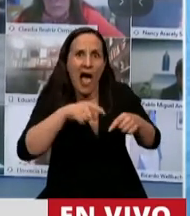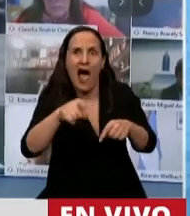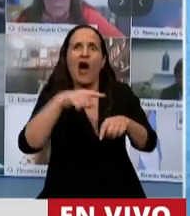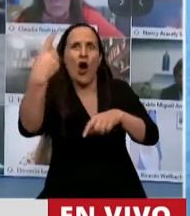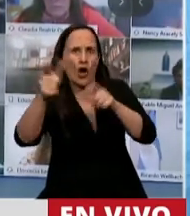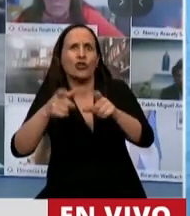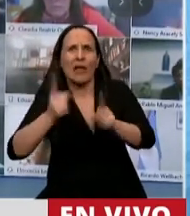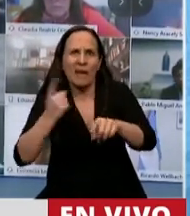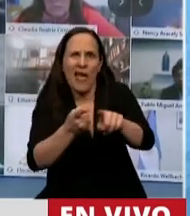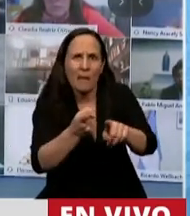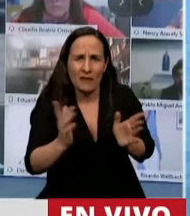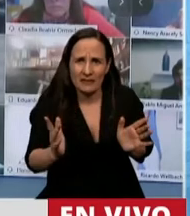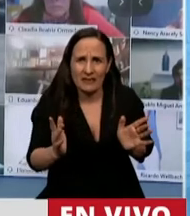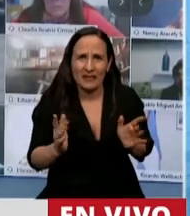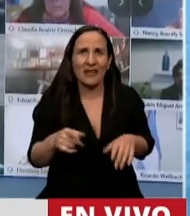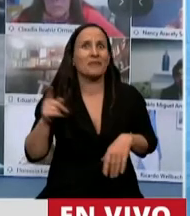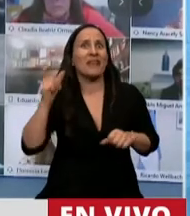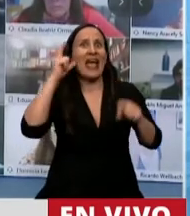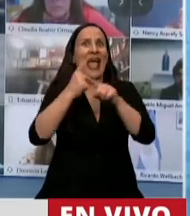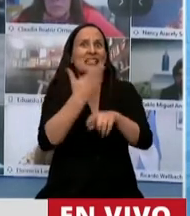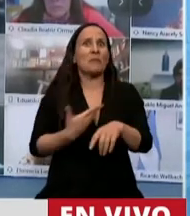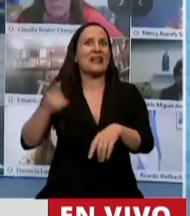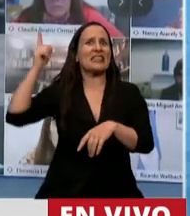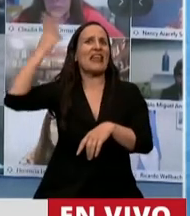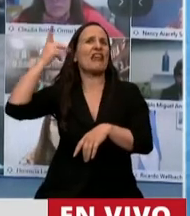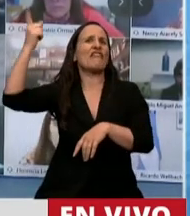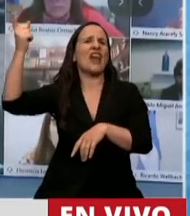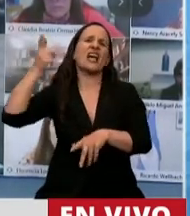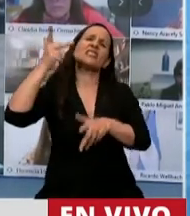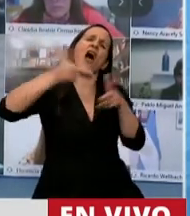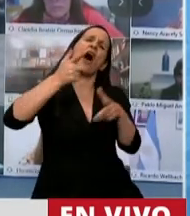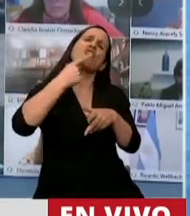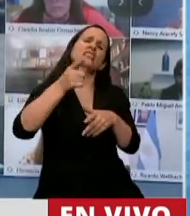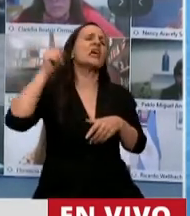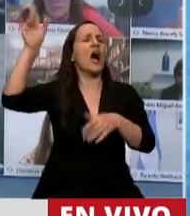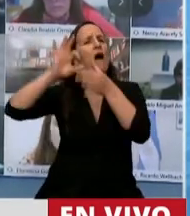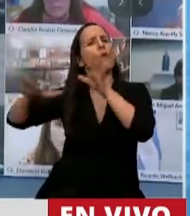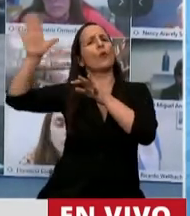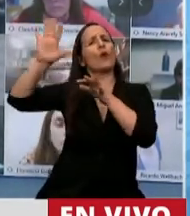Tenemos un expresidente que habla desde Francia diciendo que la libertad está en Europa.